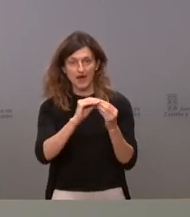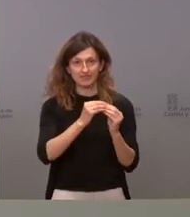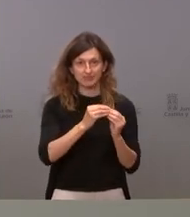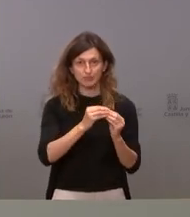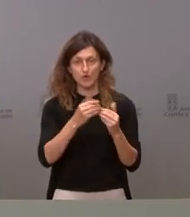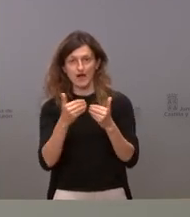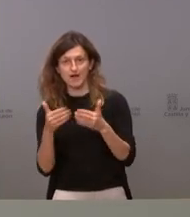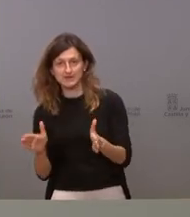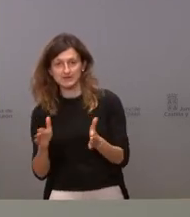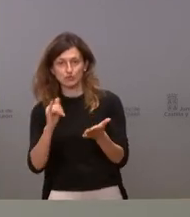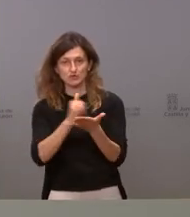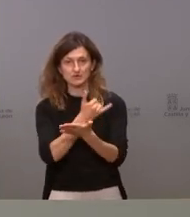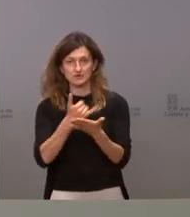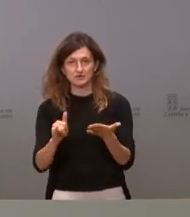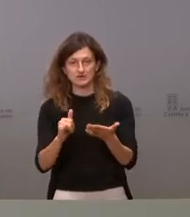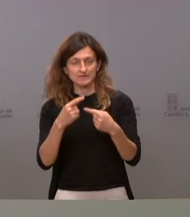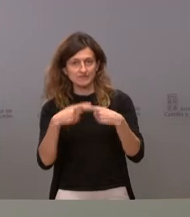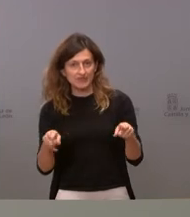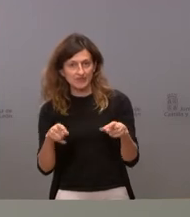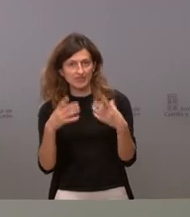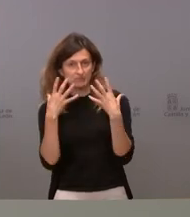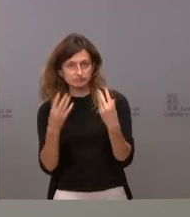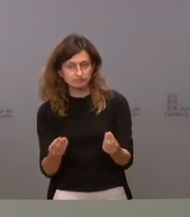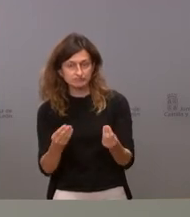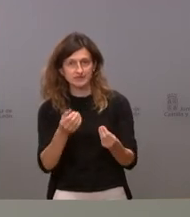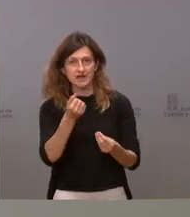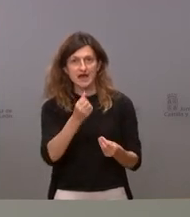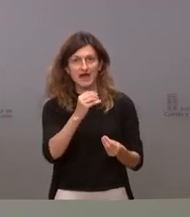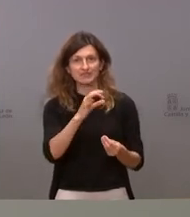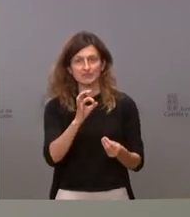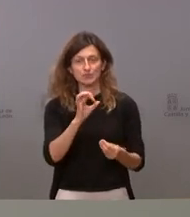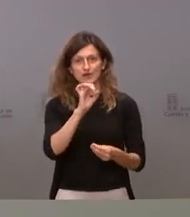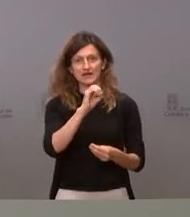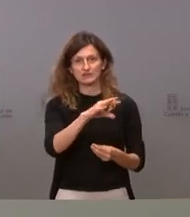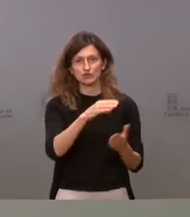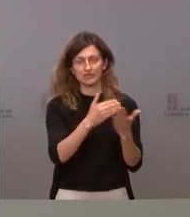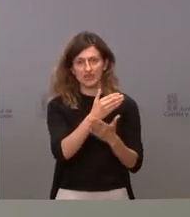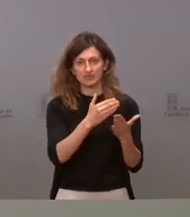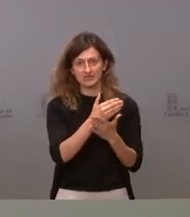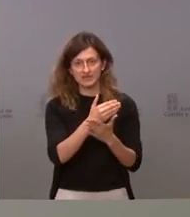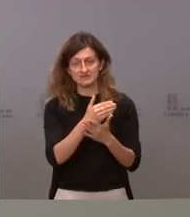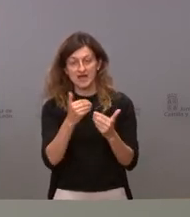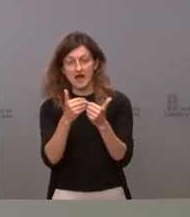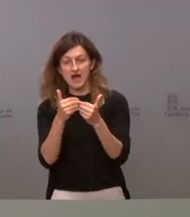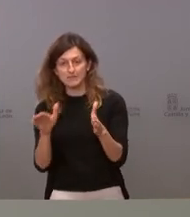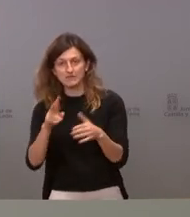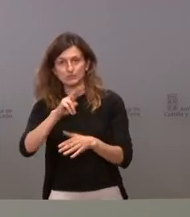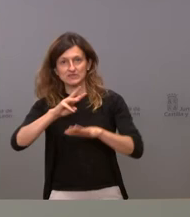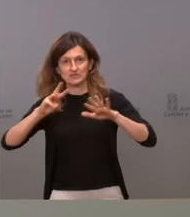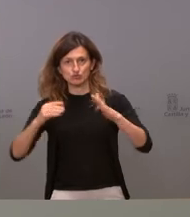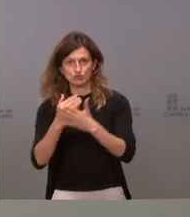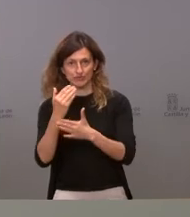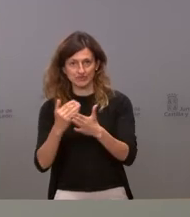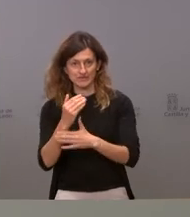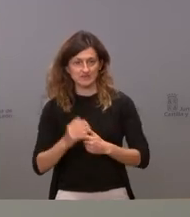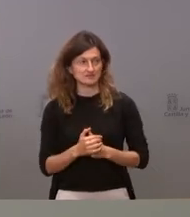se sabe bien la diferencia entre una cosa y otra el activo son 14 días y se mantiene abierto hasta 28 días cuando